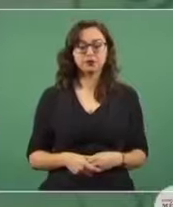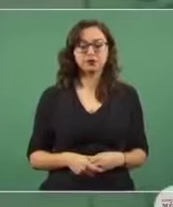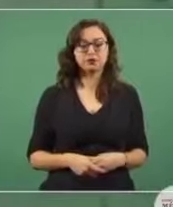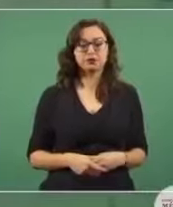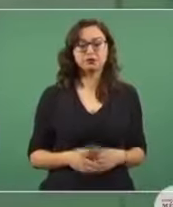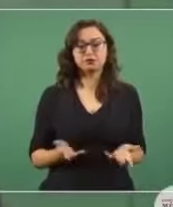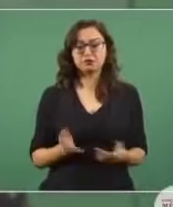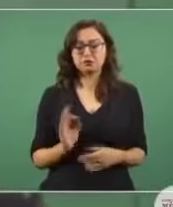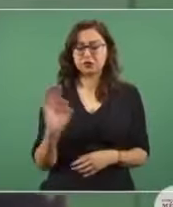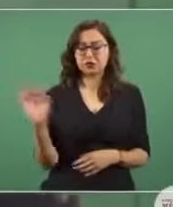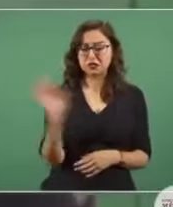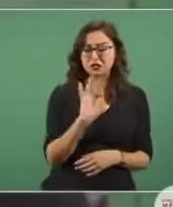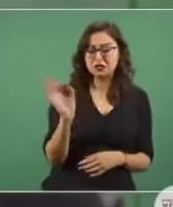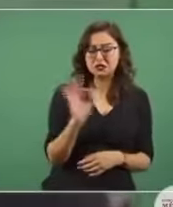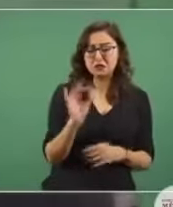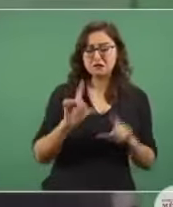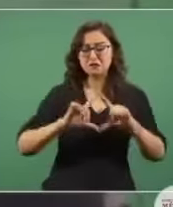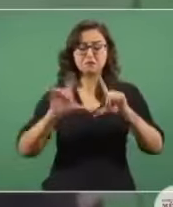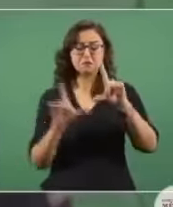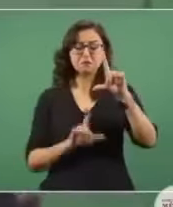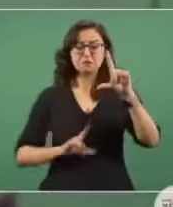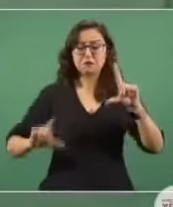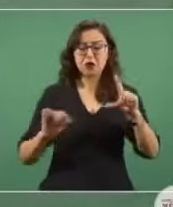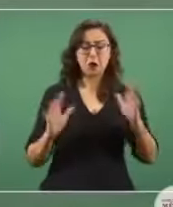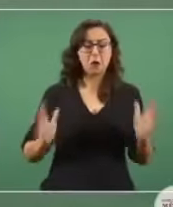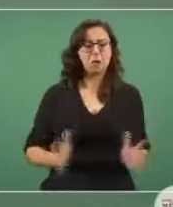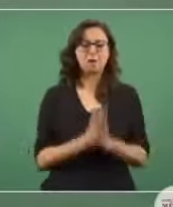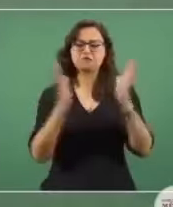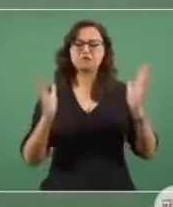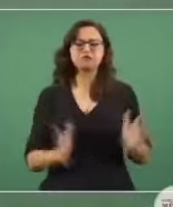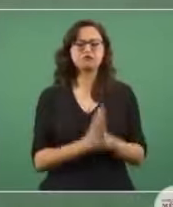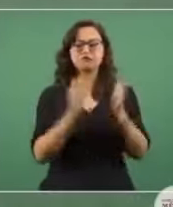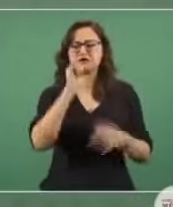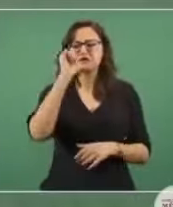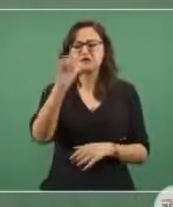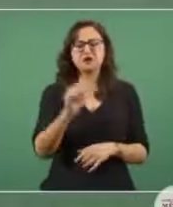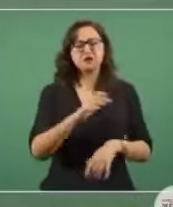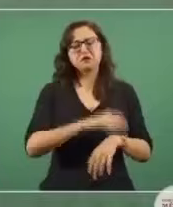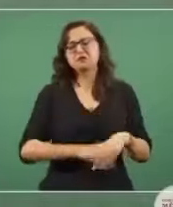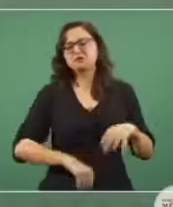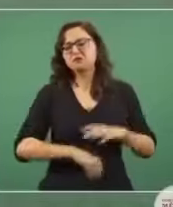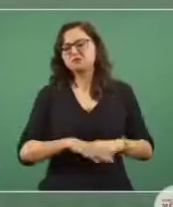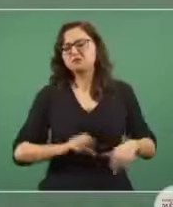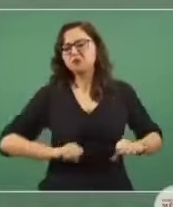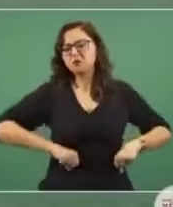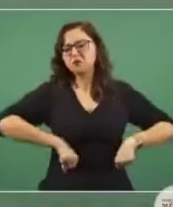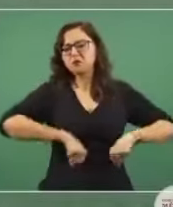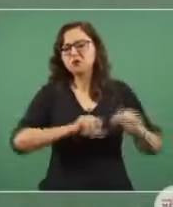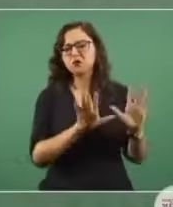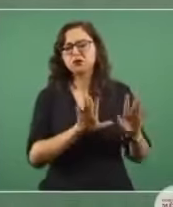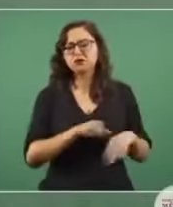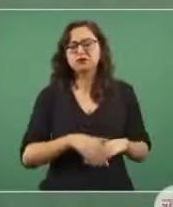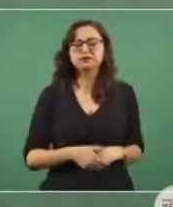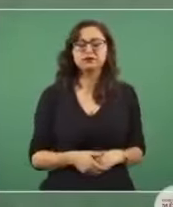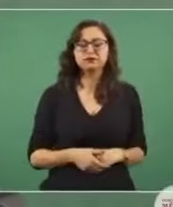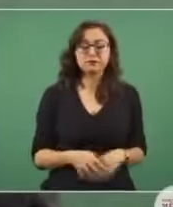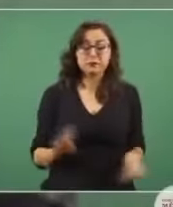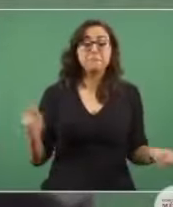¿qué va a seguir